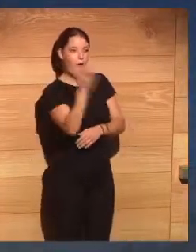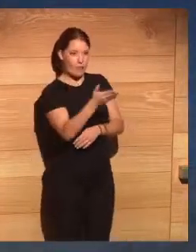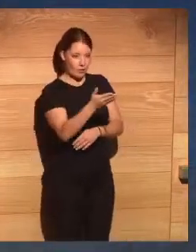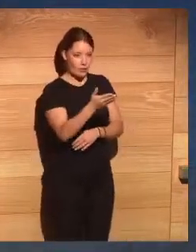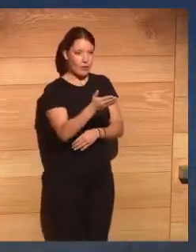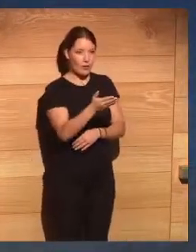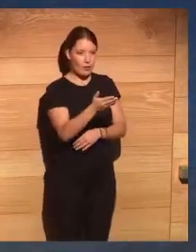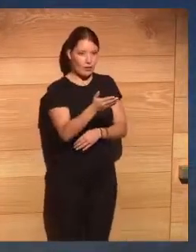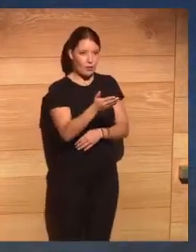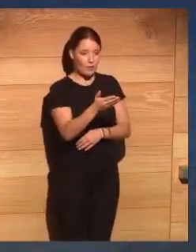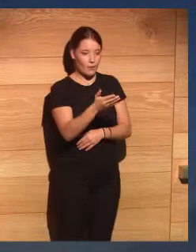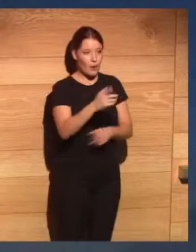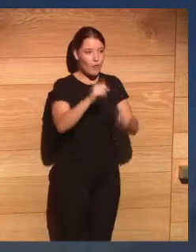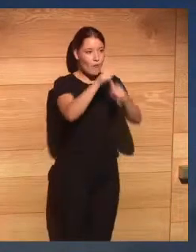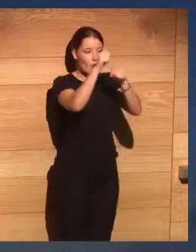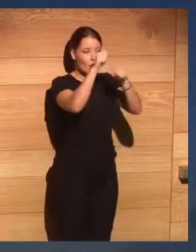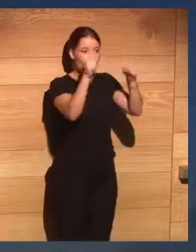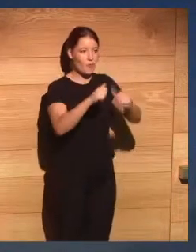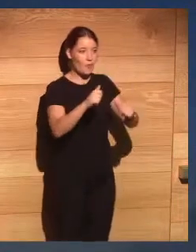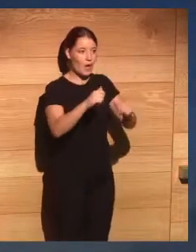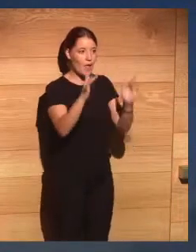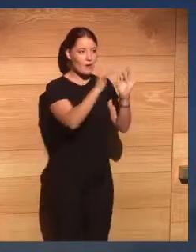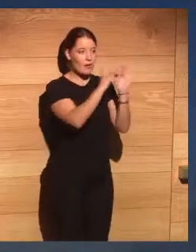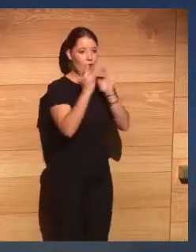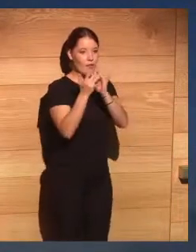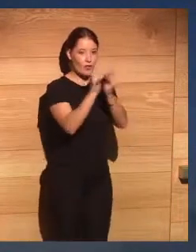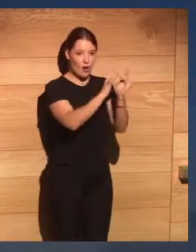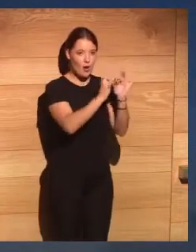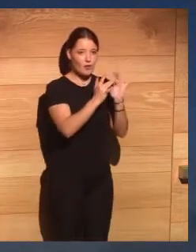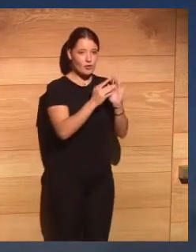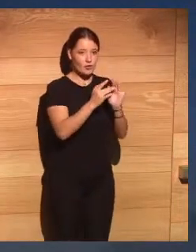relacionarnos y a la manera de de